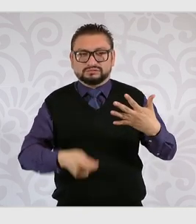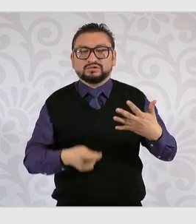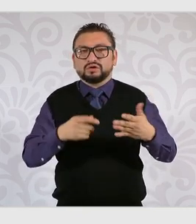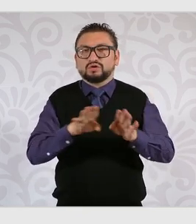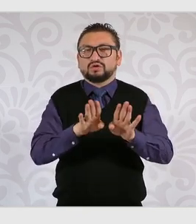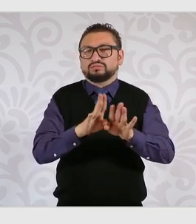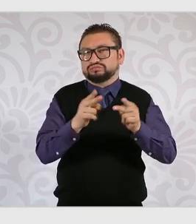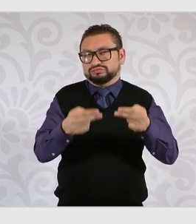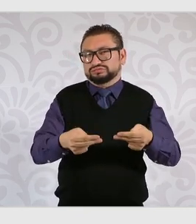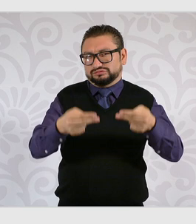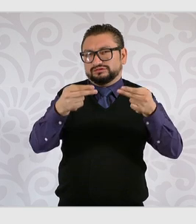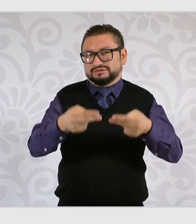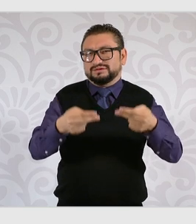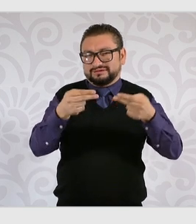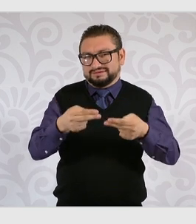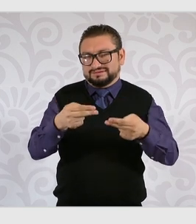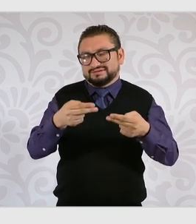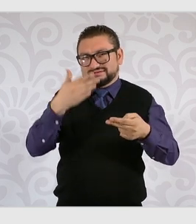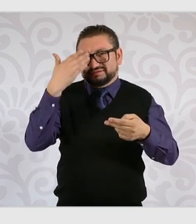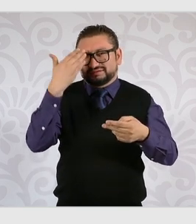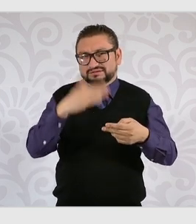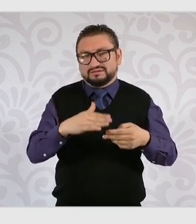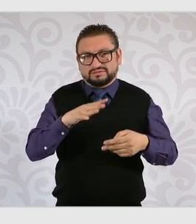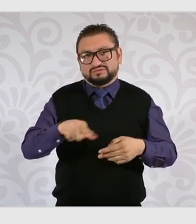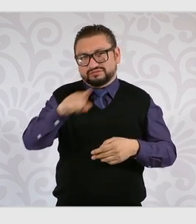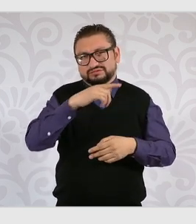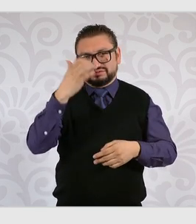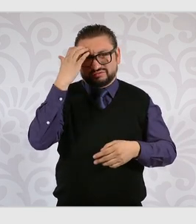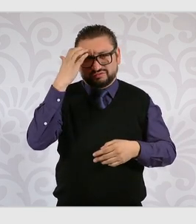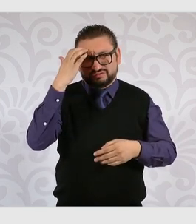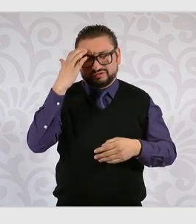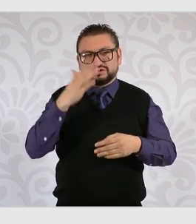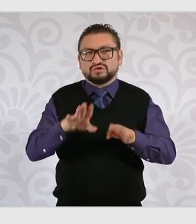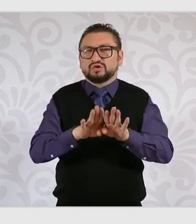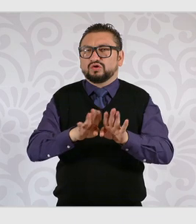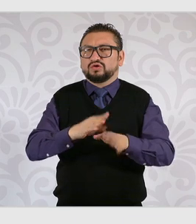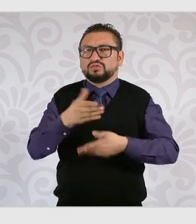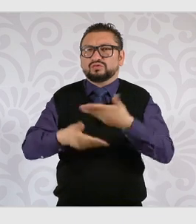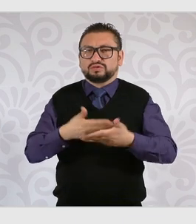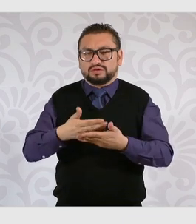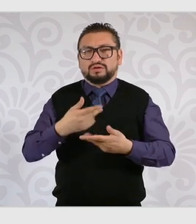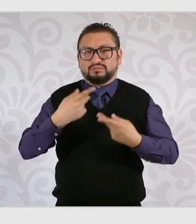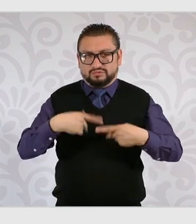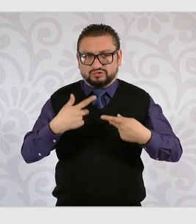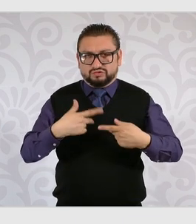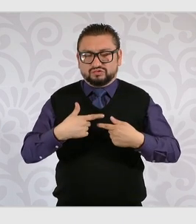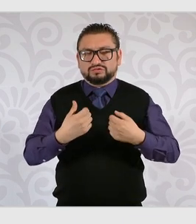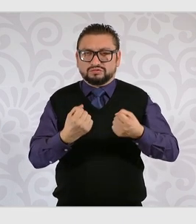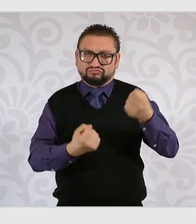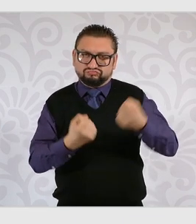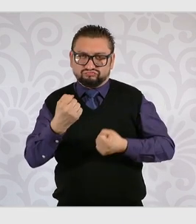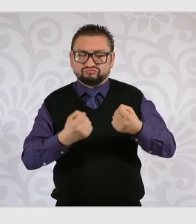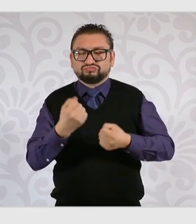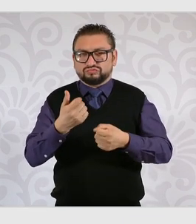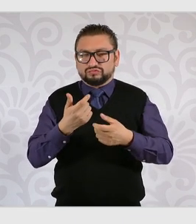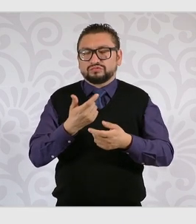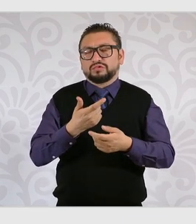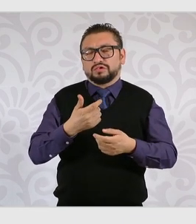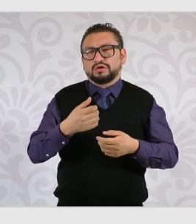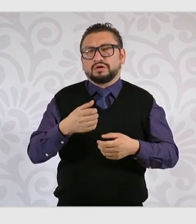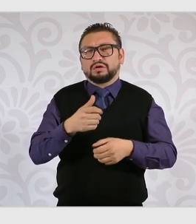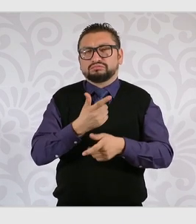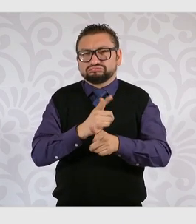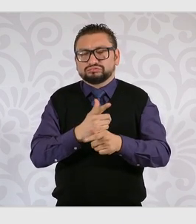modelo de negocios es un modelo donde, como conocen ustedes, se ofrece a choferes y repartidores la flexibilidad